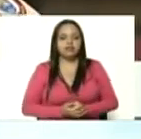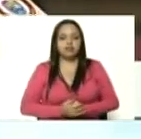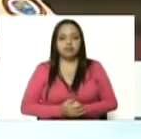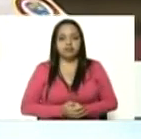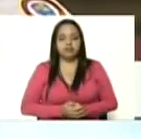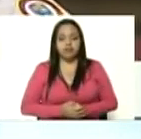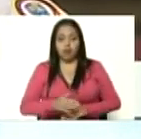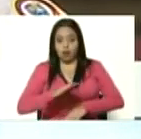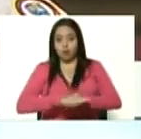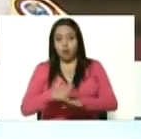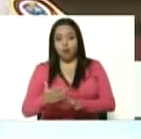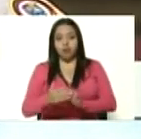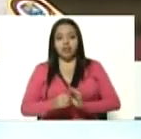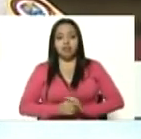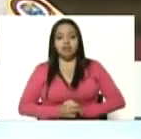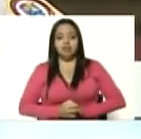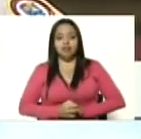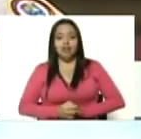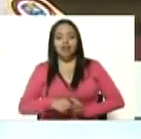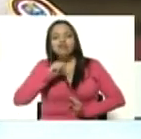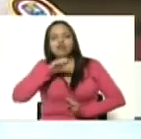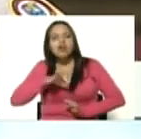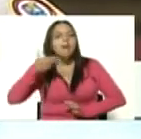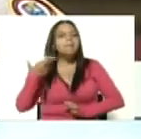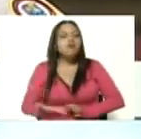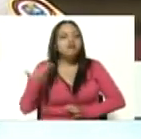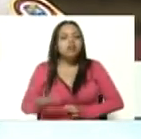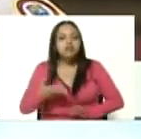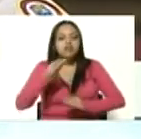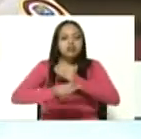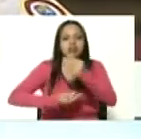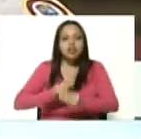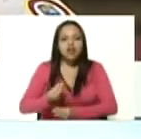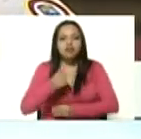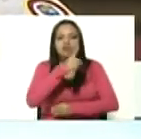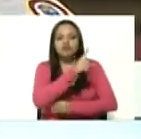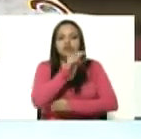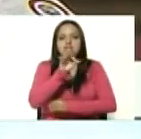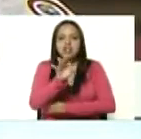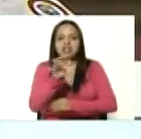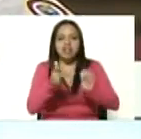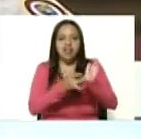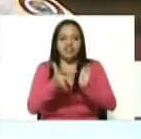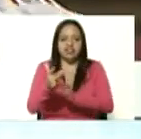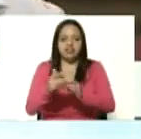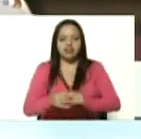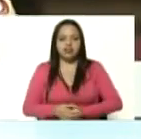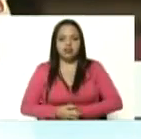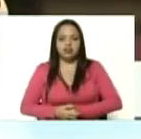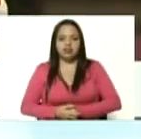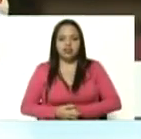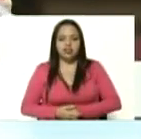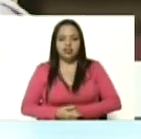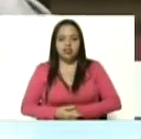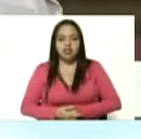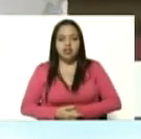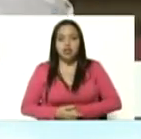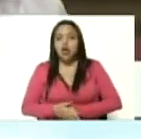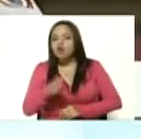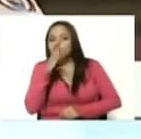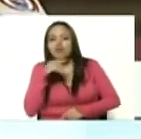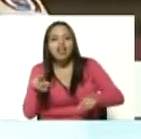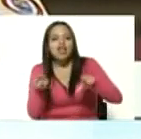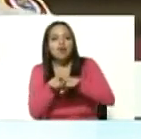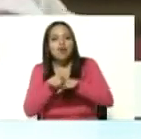porque fue una proeza lo que aquí se dio no comparéis vuestras fuerzas físicas con las del enemigo porque no es